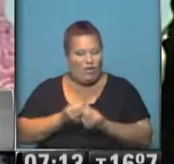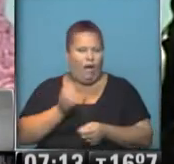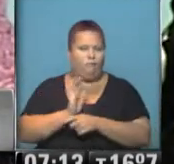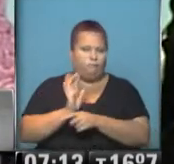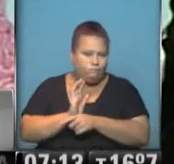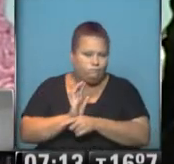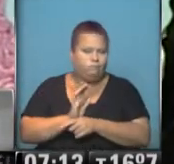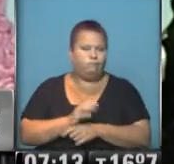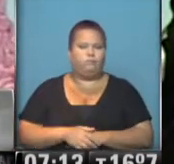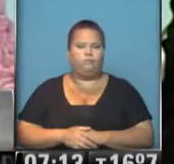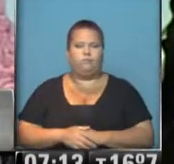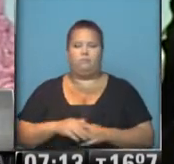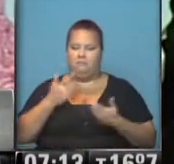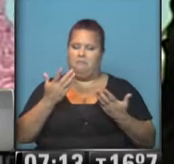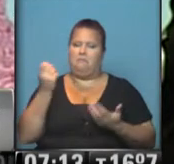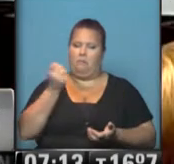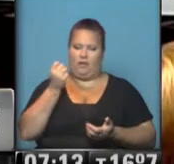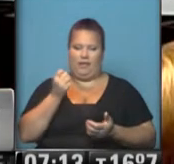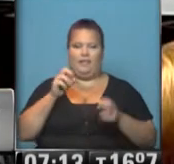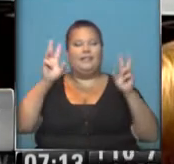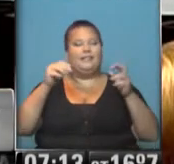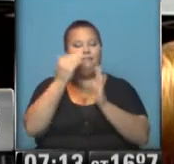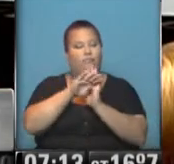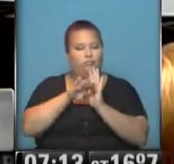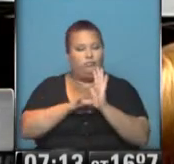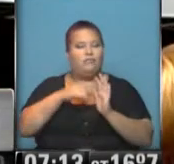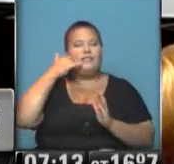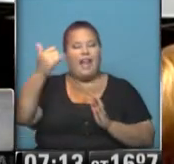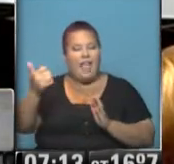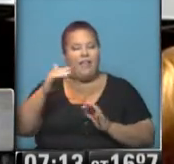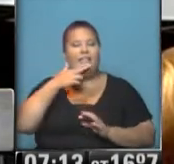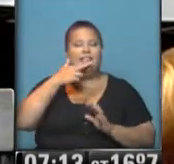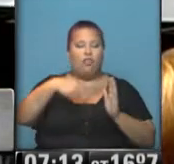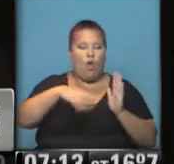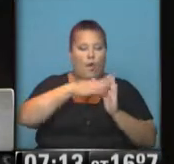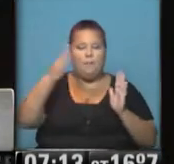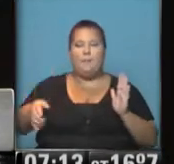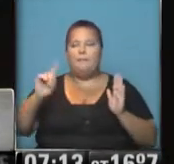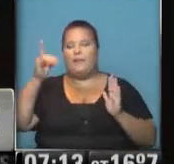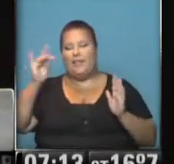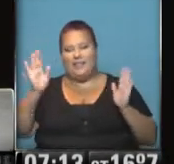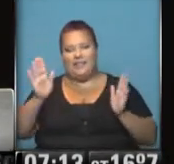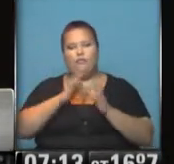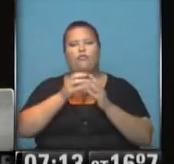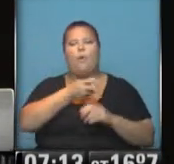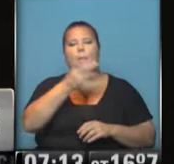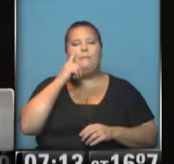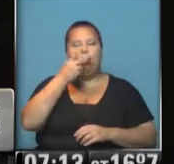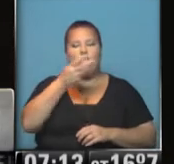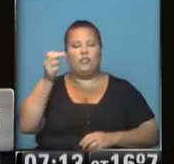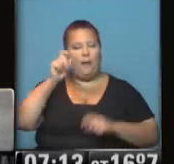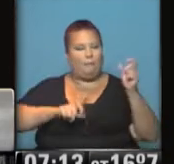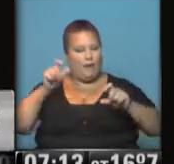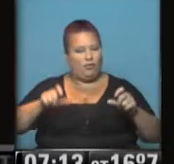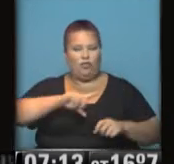algo realmente a destacar. La ficha técnica se hizo telefónicamente del 17 de noviembre al 1 de diciembre sobre una población de 1.200 personas